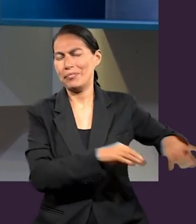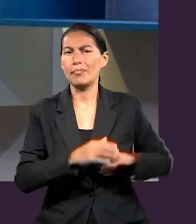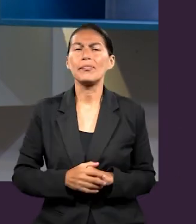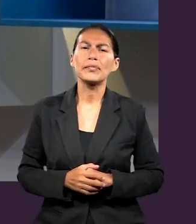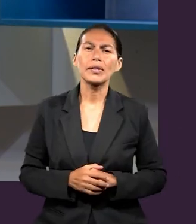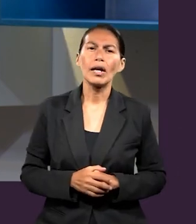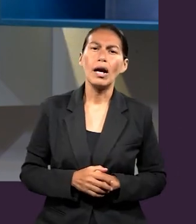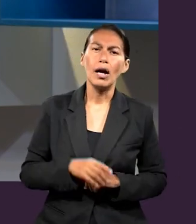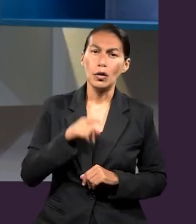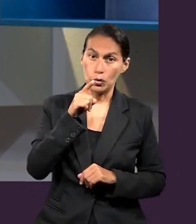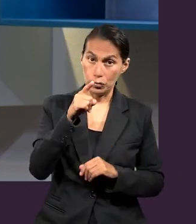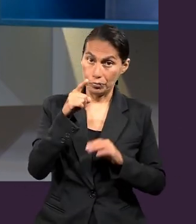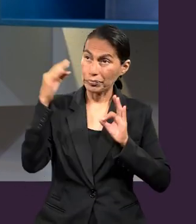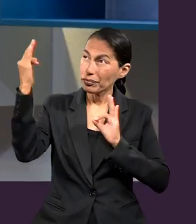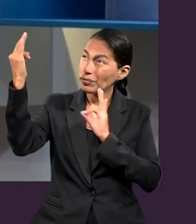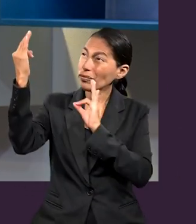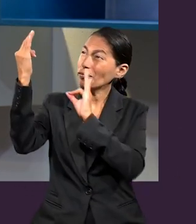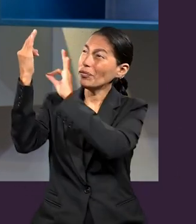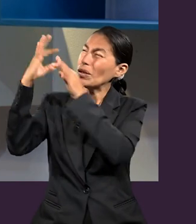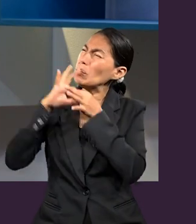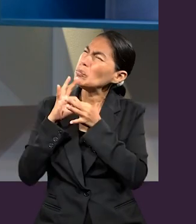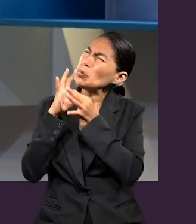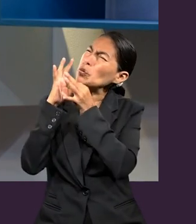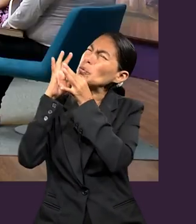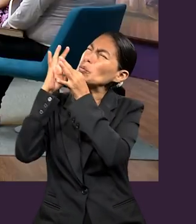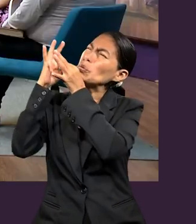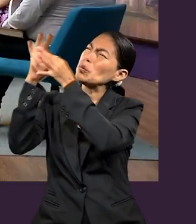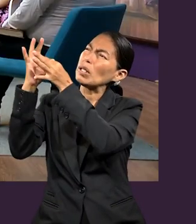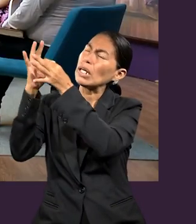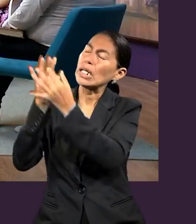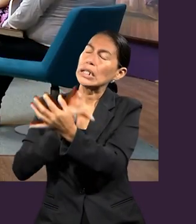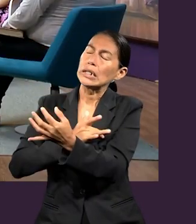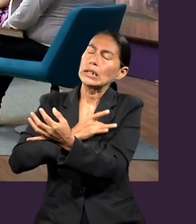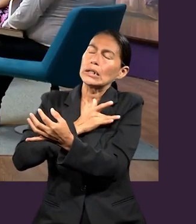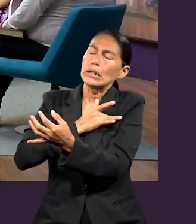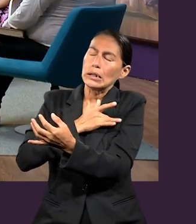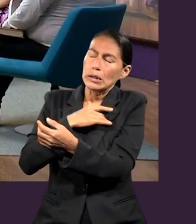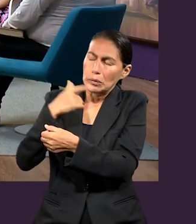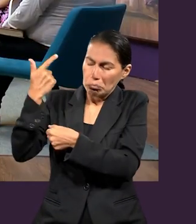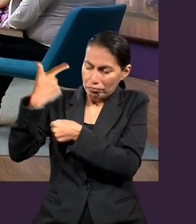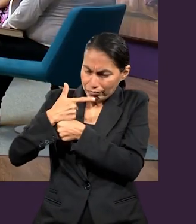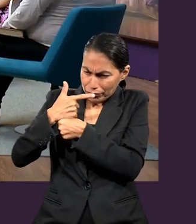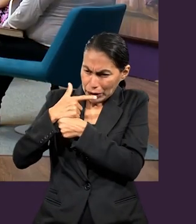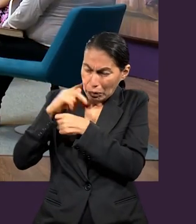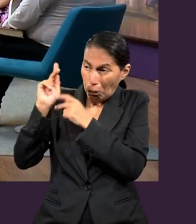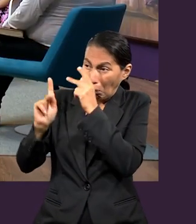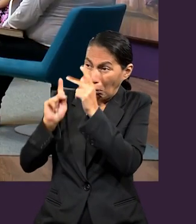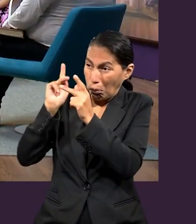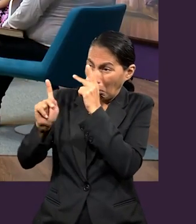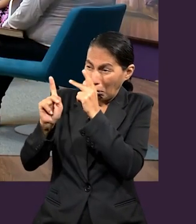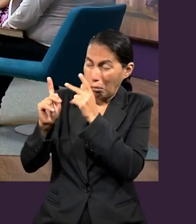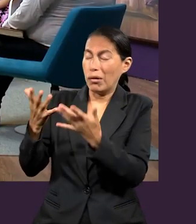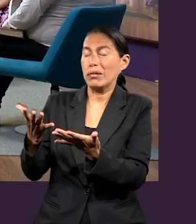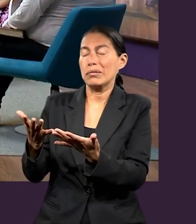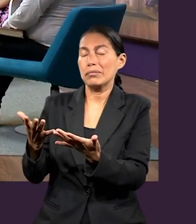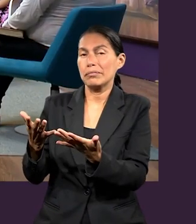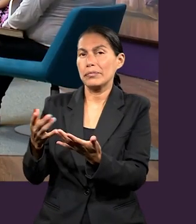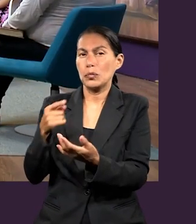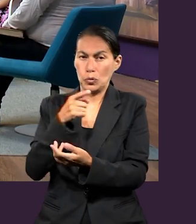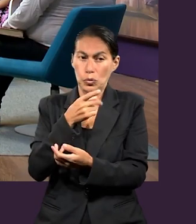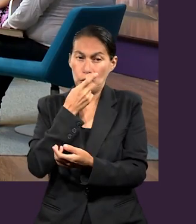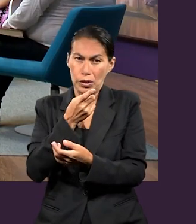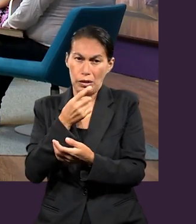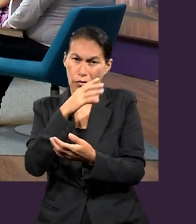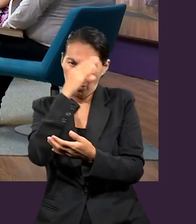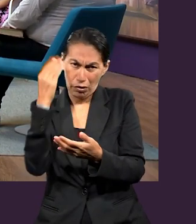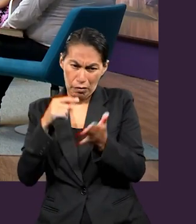la quiero leer, dice, Cuanto más cerca estés de Jesús, más imperfecto te vas a reconocer. Porque tu visión,